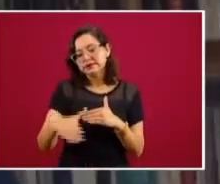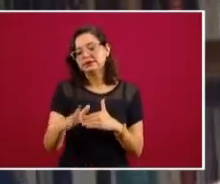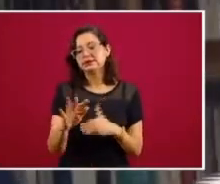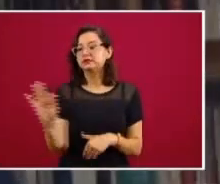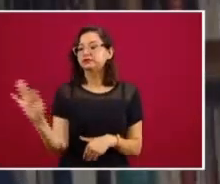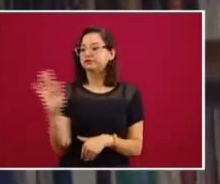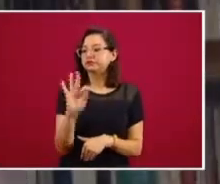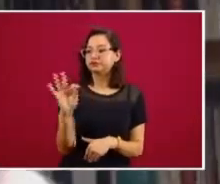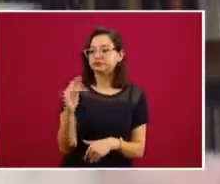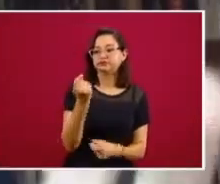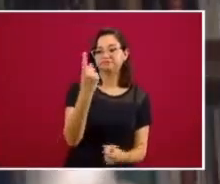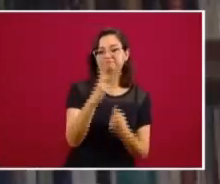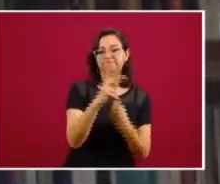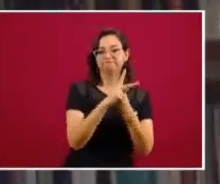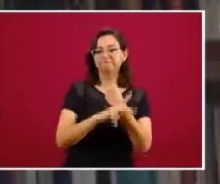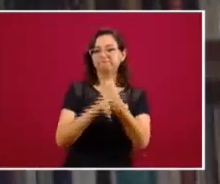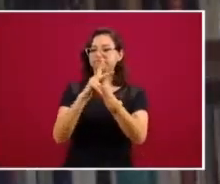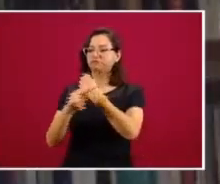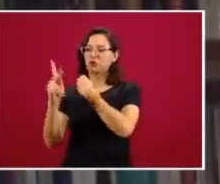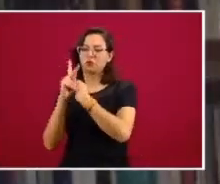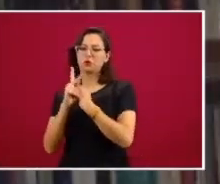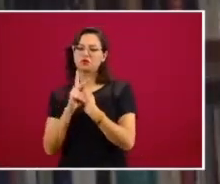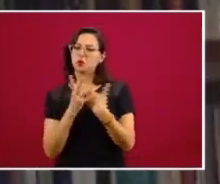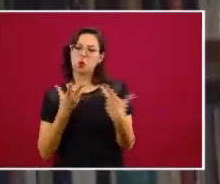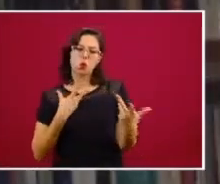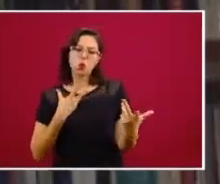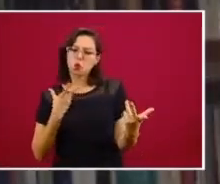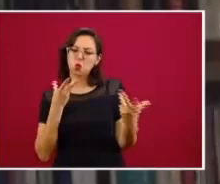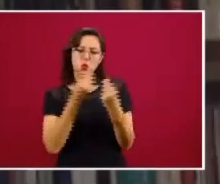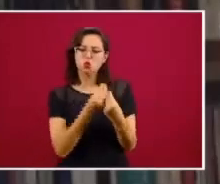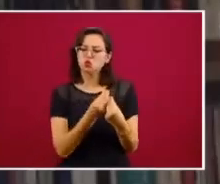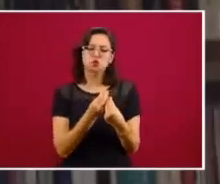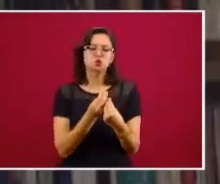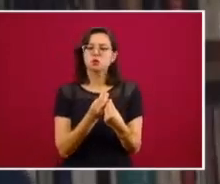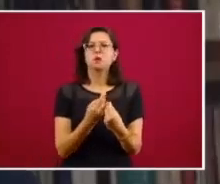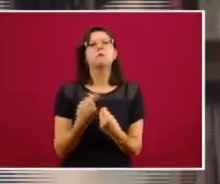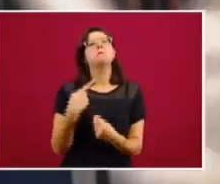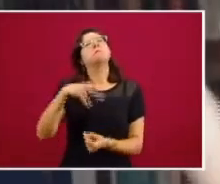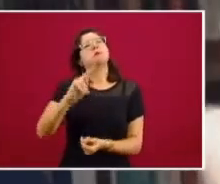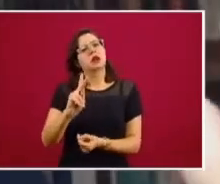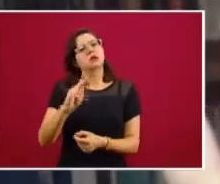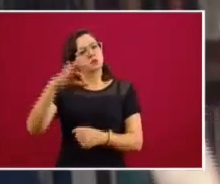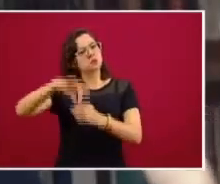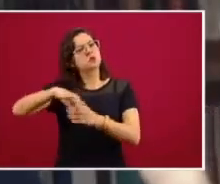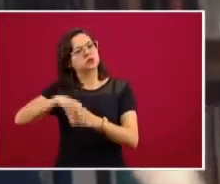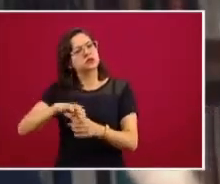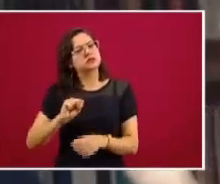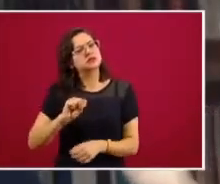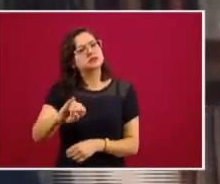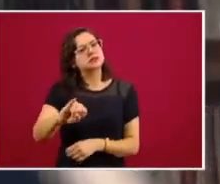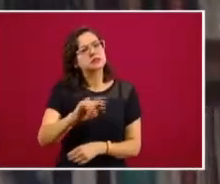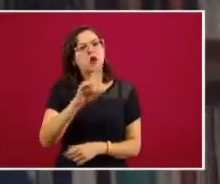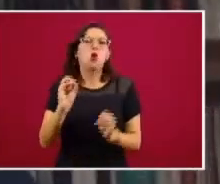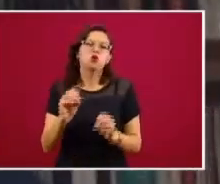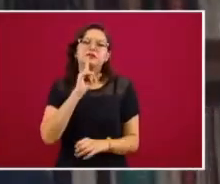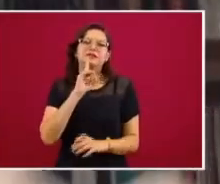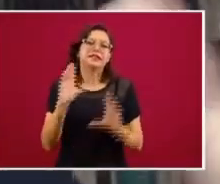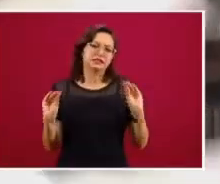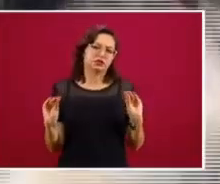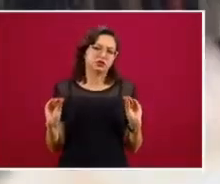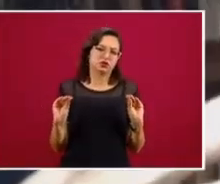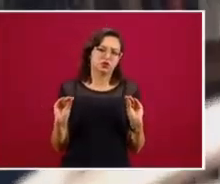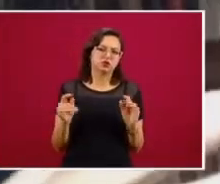países pueden no copatrocinar, pero nos acompañarán en el proceso de silencio, es decir,